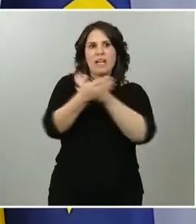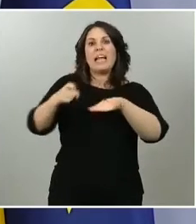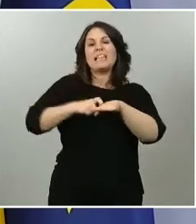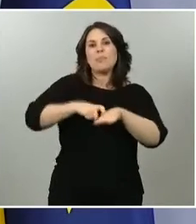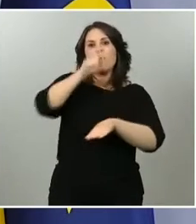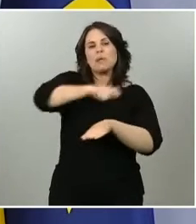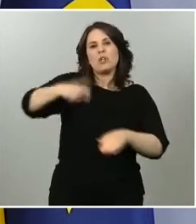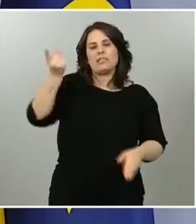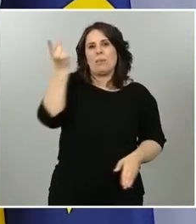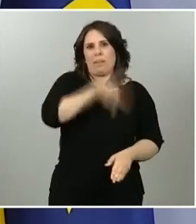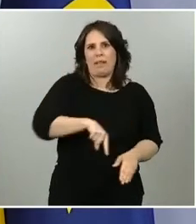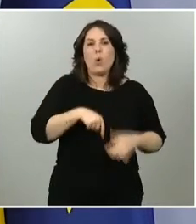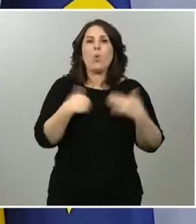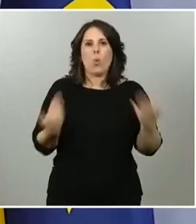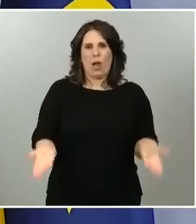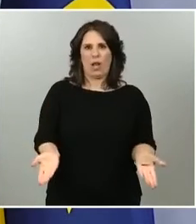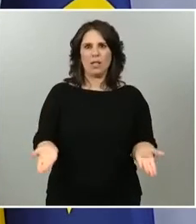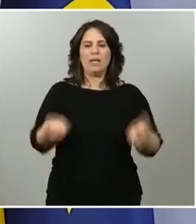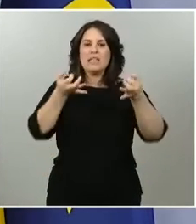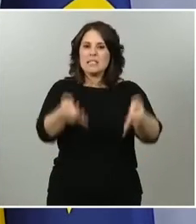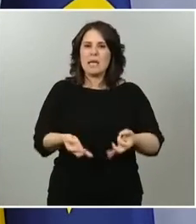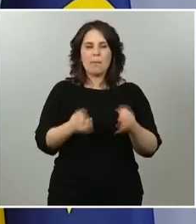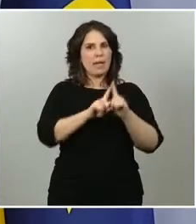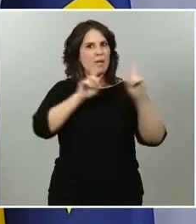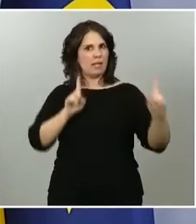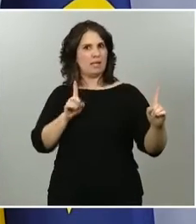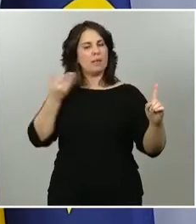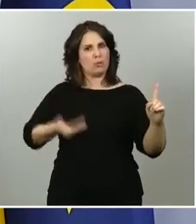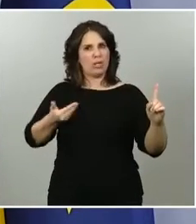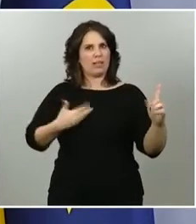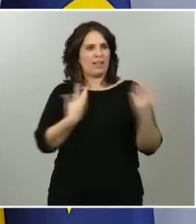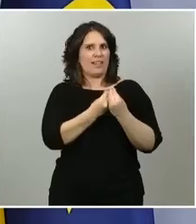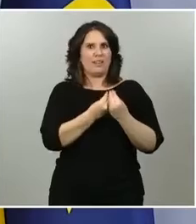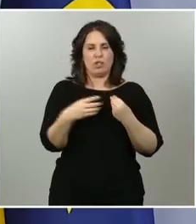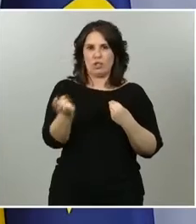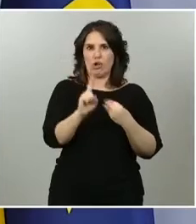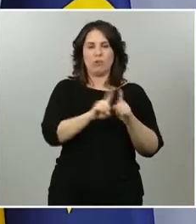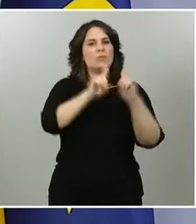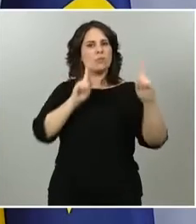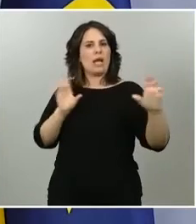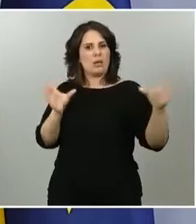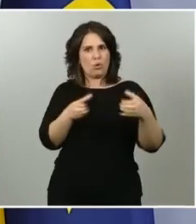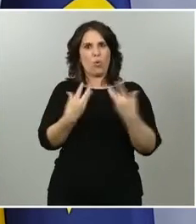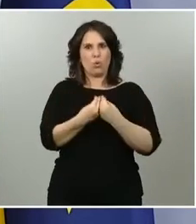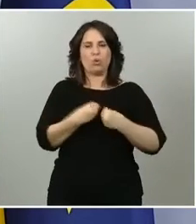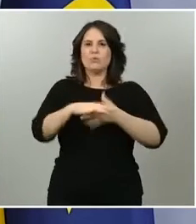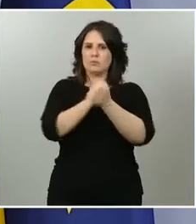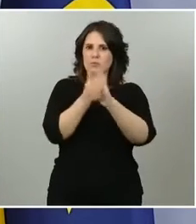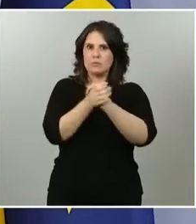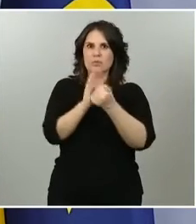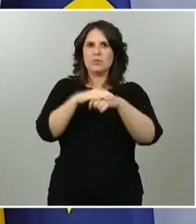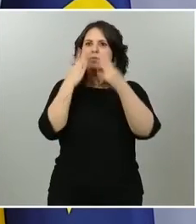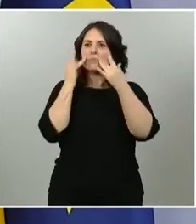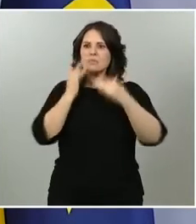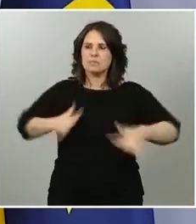siempre, siempre, siempre manteniendo la distancia interpersonal. Esto es muy importante. Distancia interpersonal, lavado de manos, higiene de espacios públicos. Esto